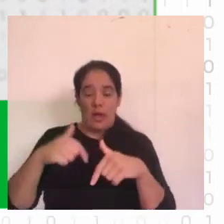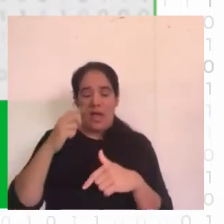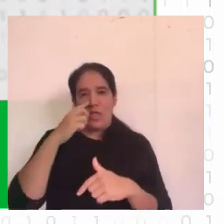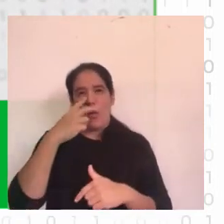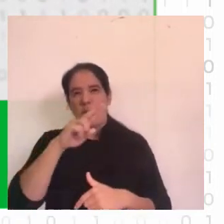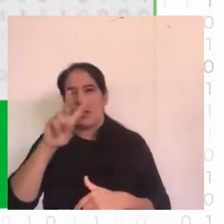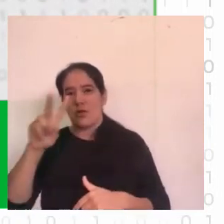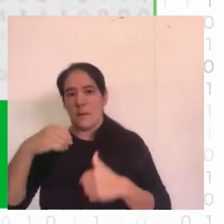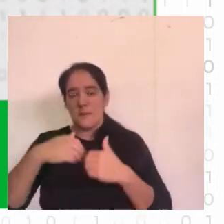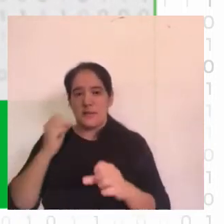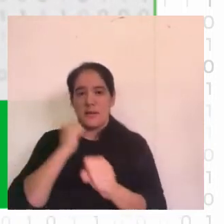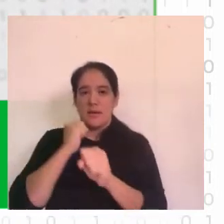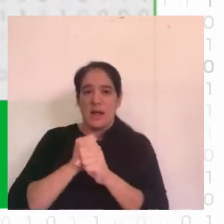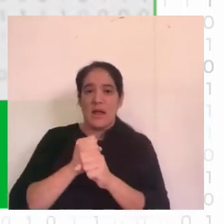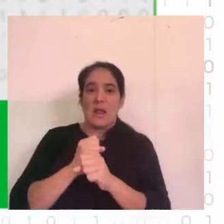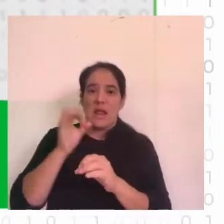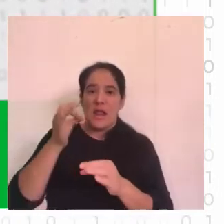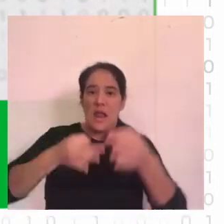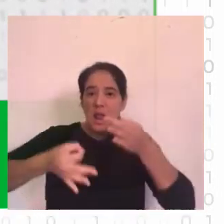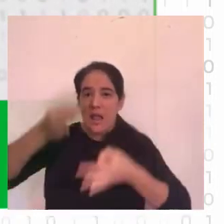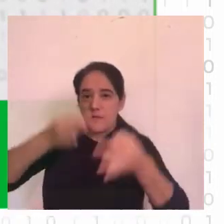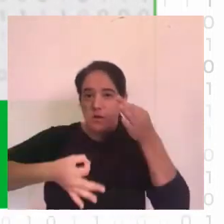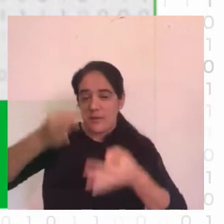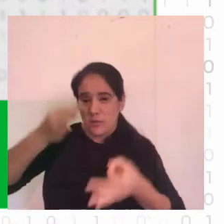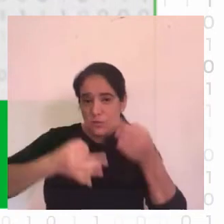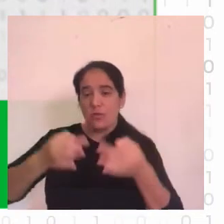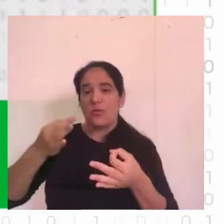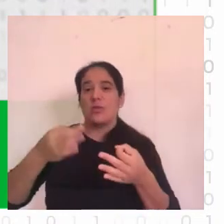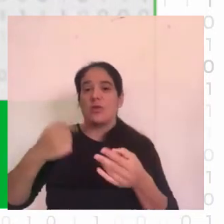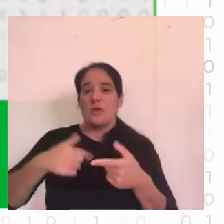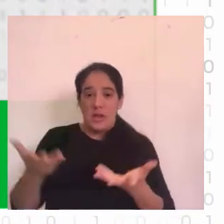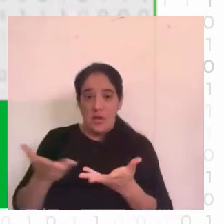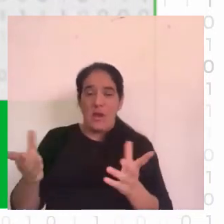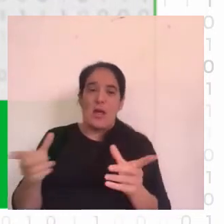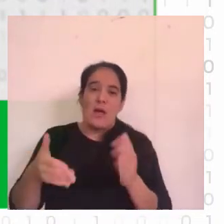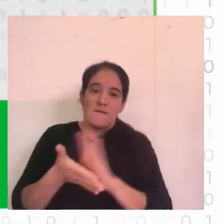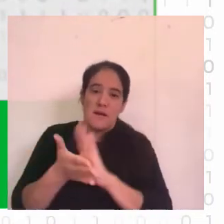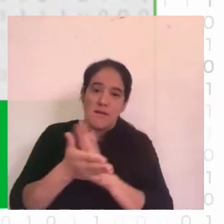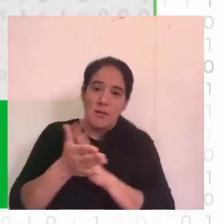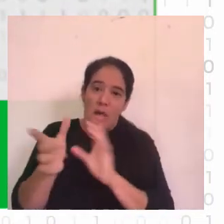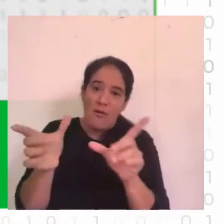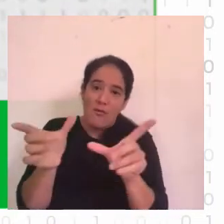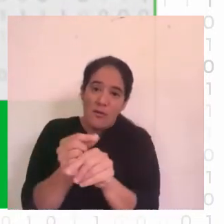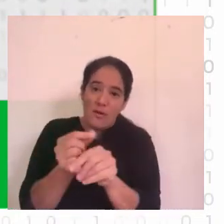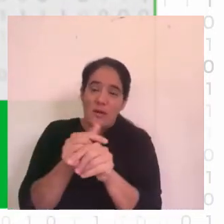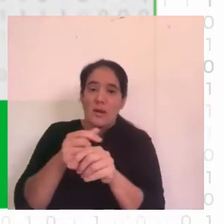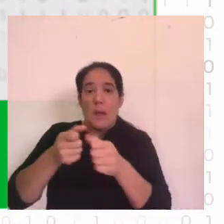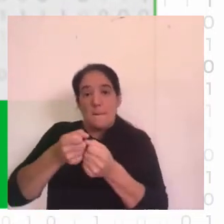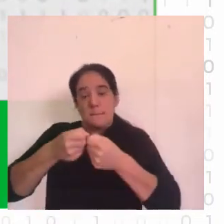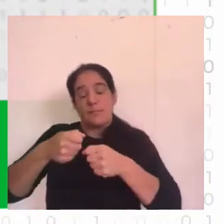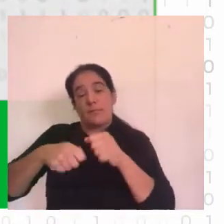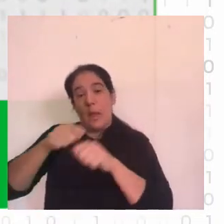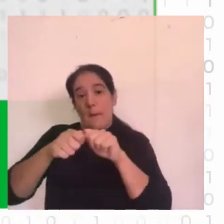Grufarma en el área informática y actualmente estoy culminando la maestría en ciencia de datos que ofrece la Universidad